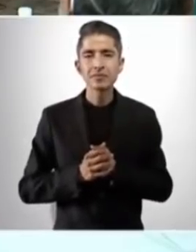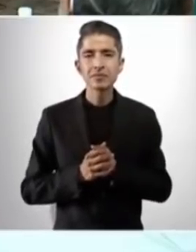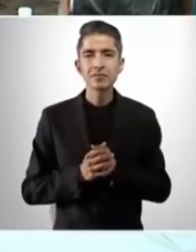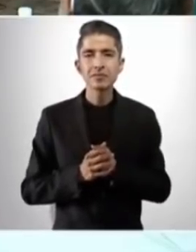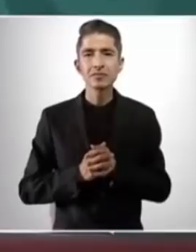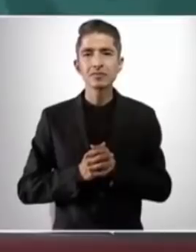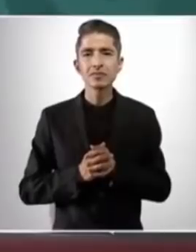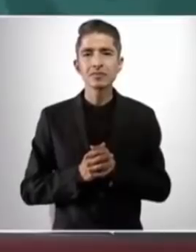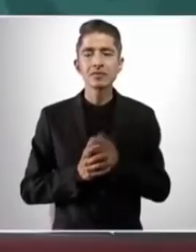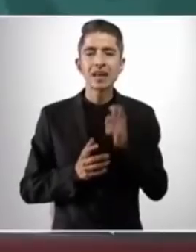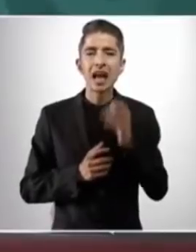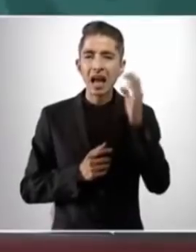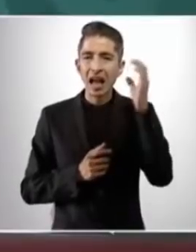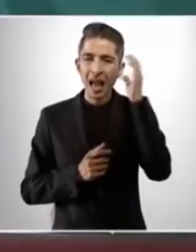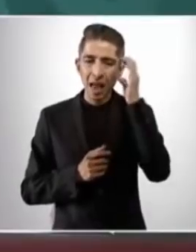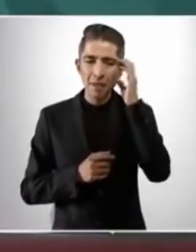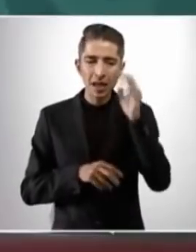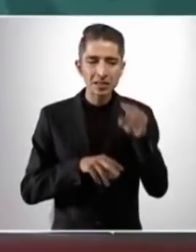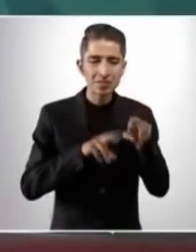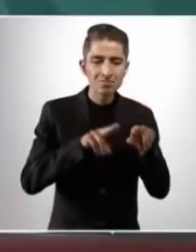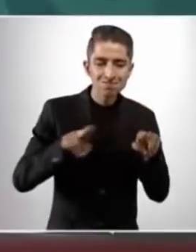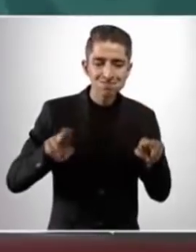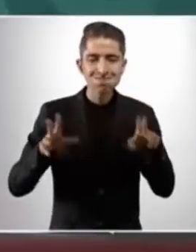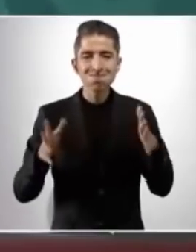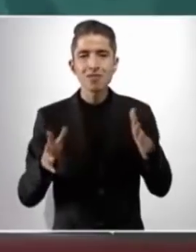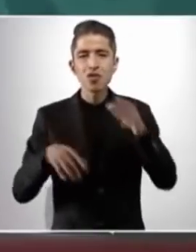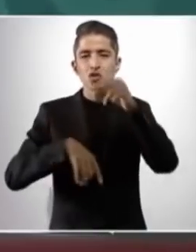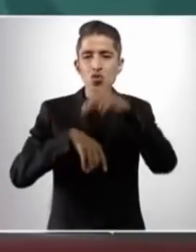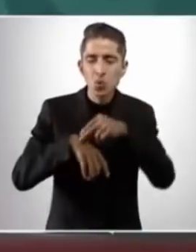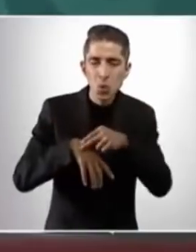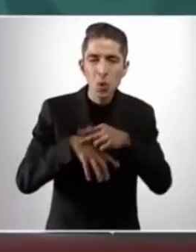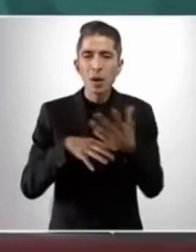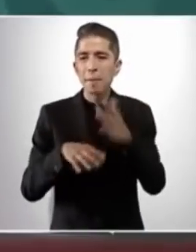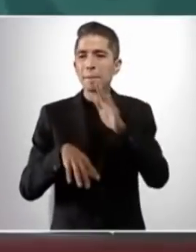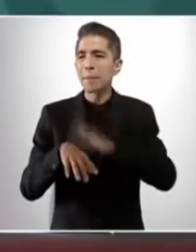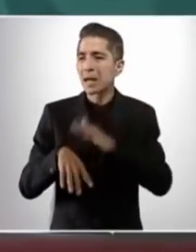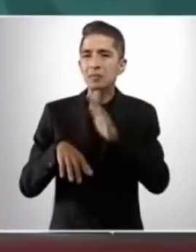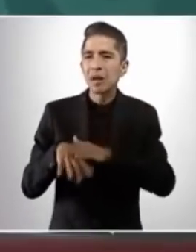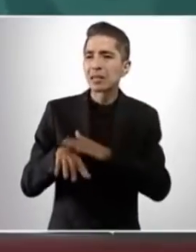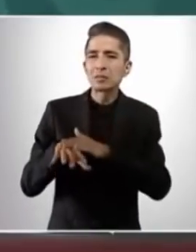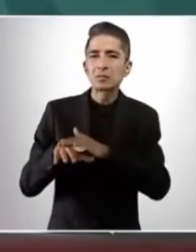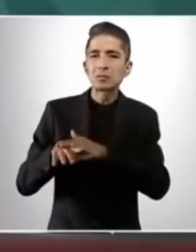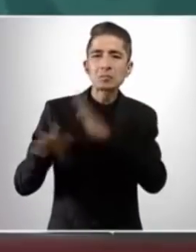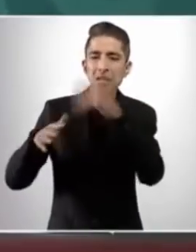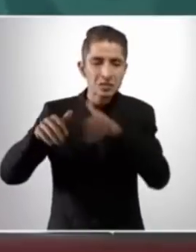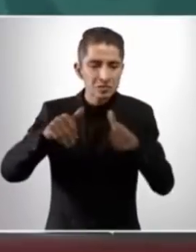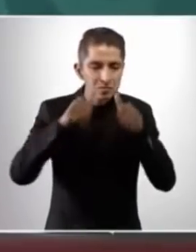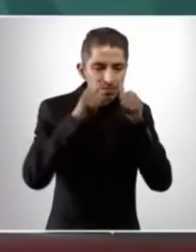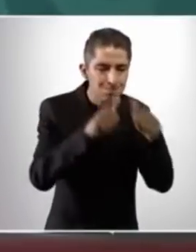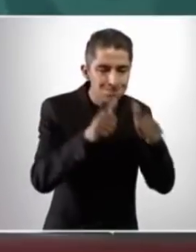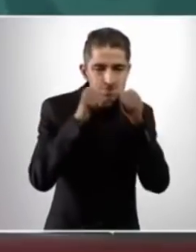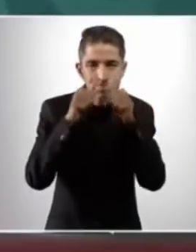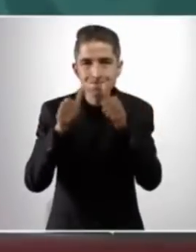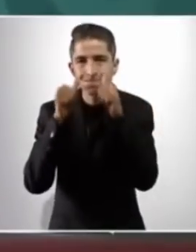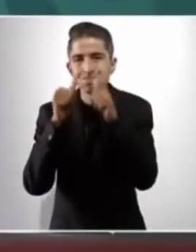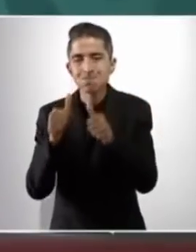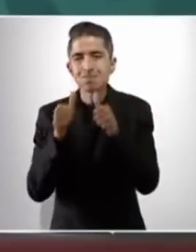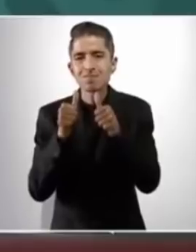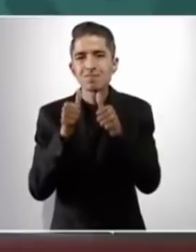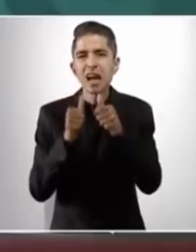camas, con equipos, con médicos, para atender a los